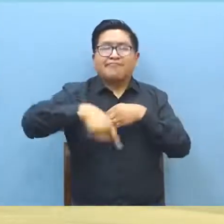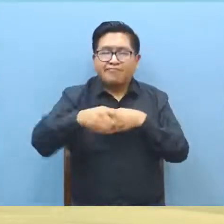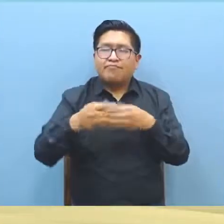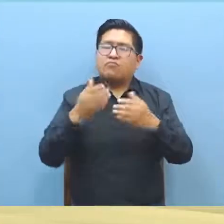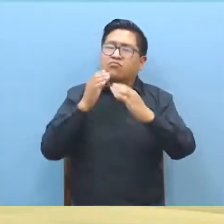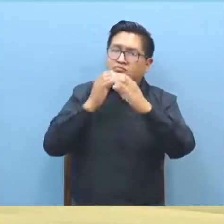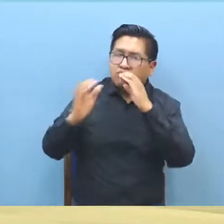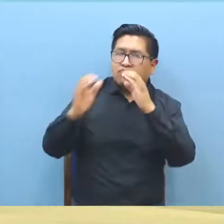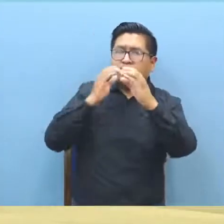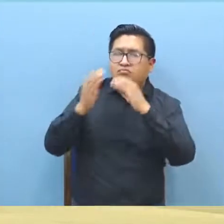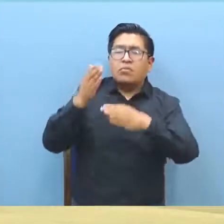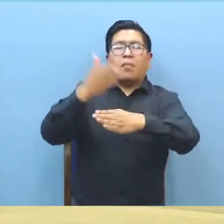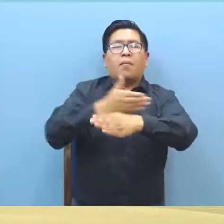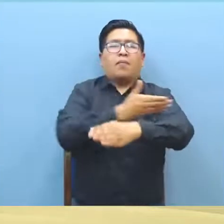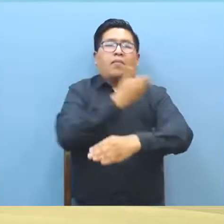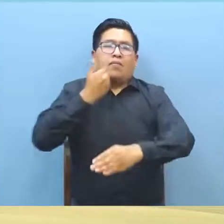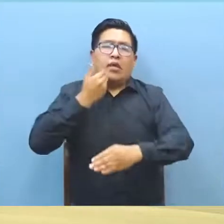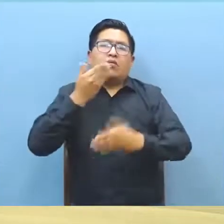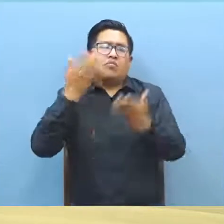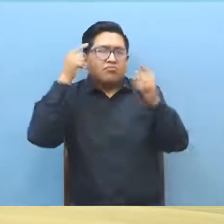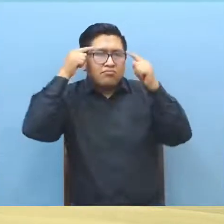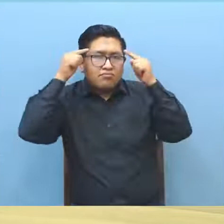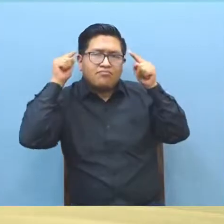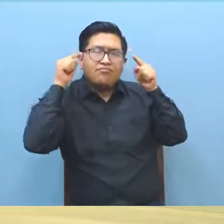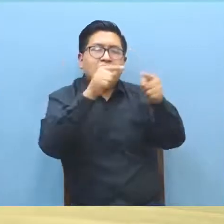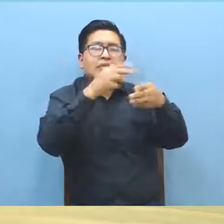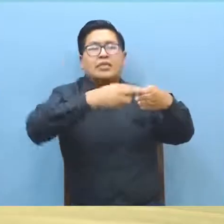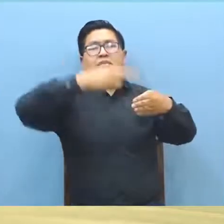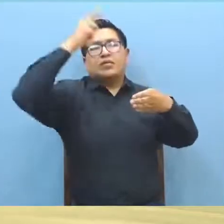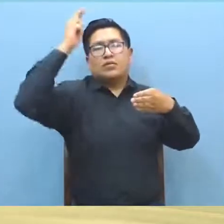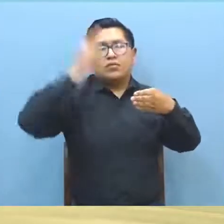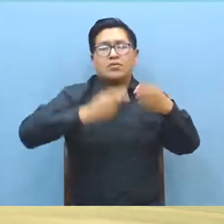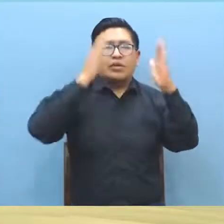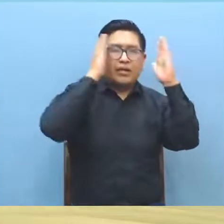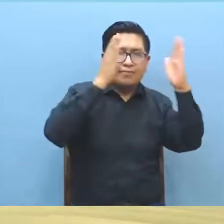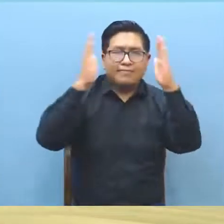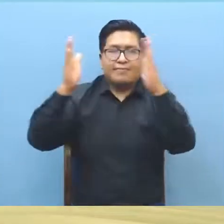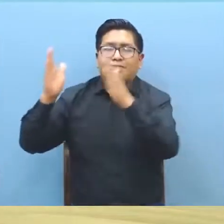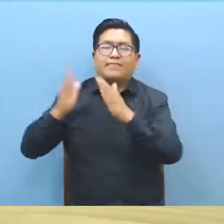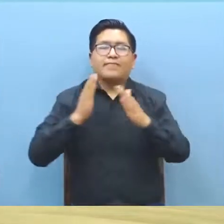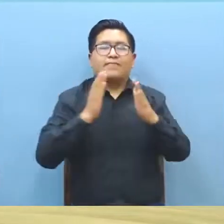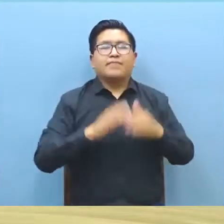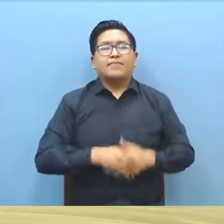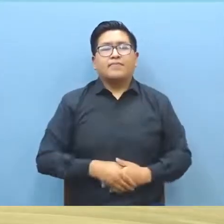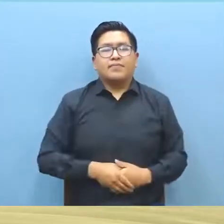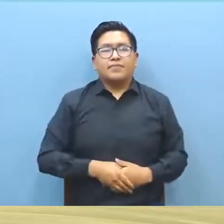interinstitucional a fin de obtener resultados óptimos en la atención a la población.